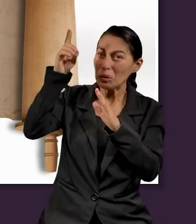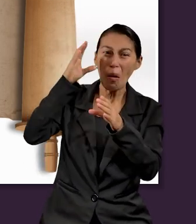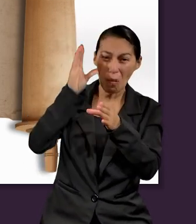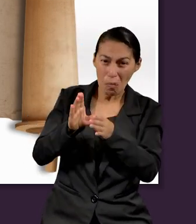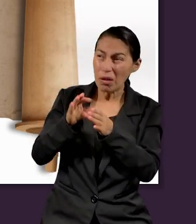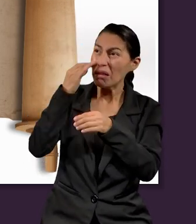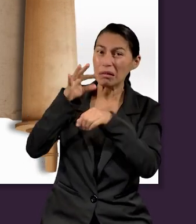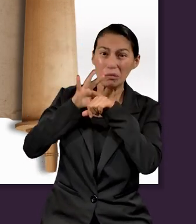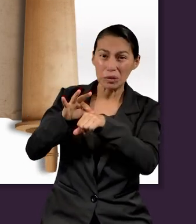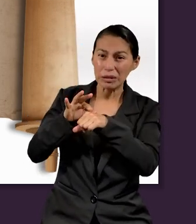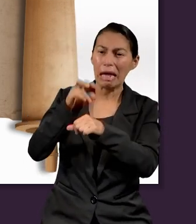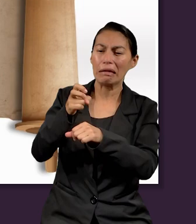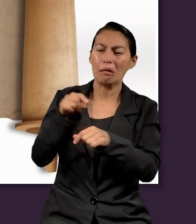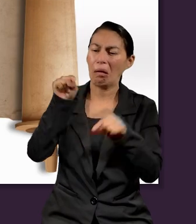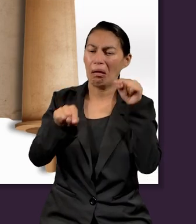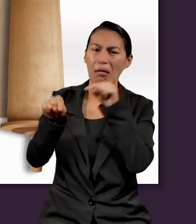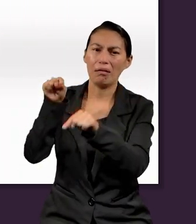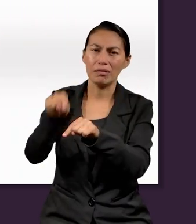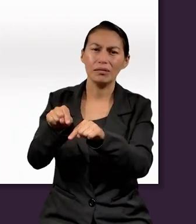tienen el testimonio de Jesús.